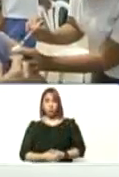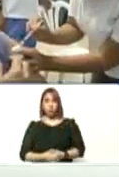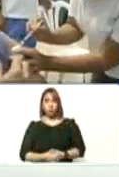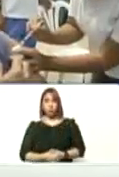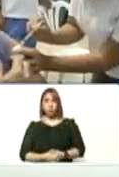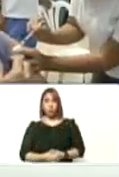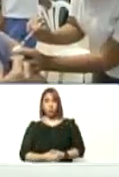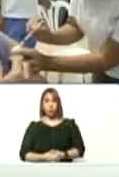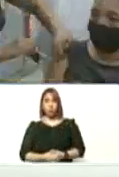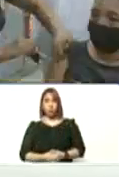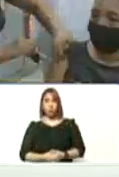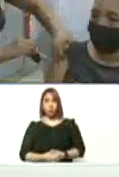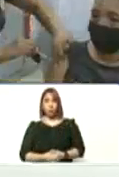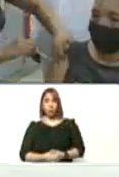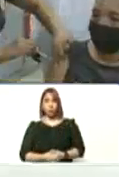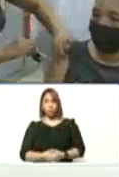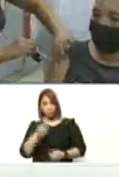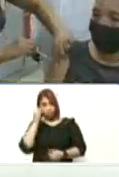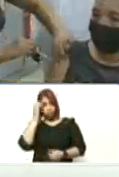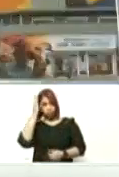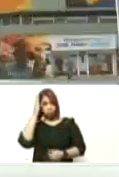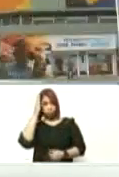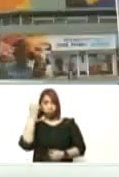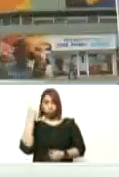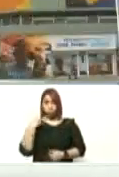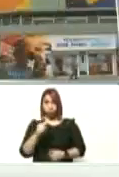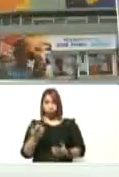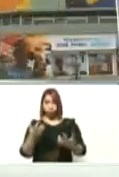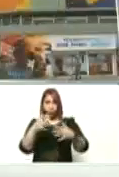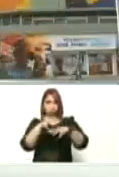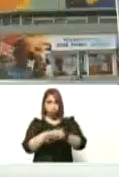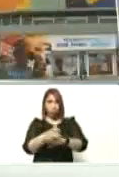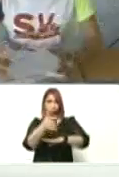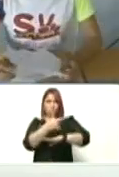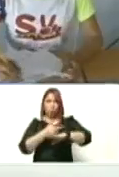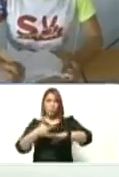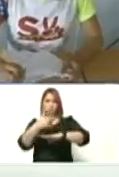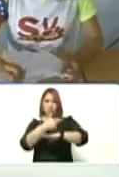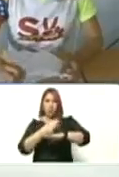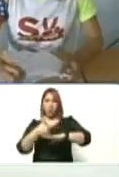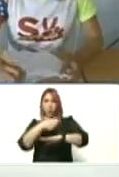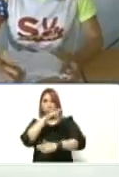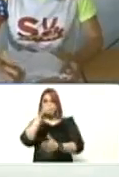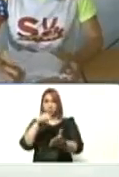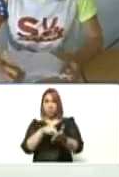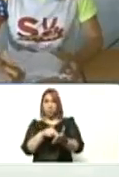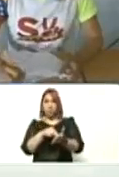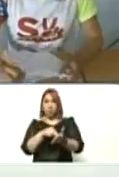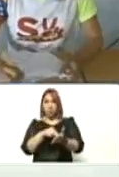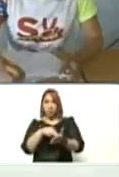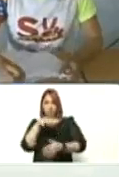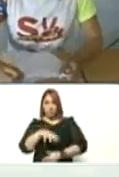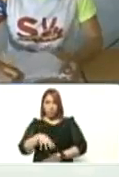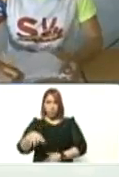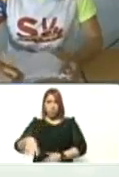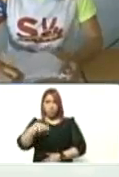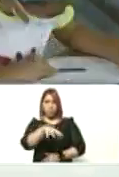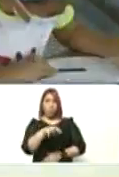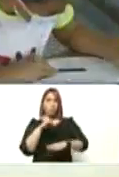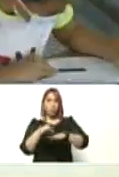capacidad que tiene la integración de los gobiernos nacional regional y municipal